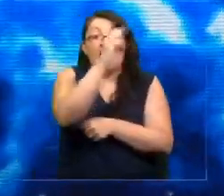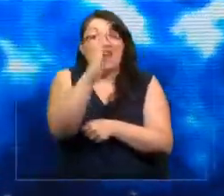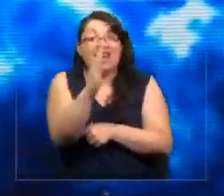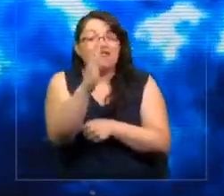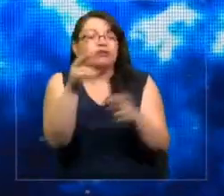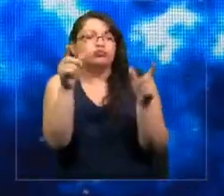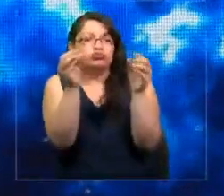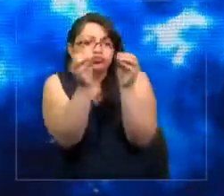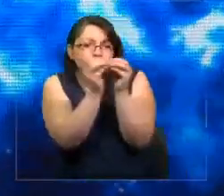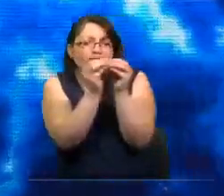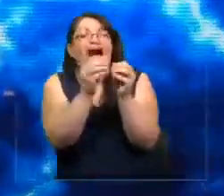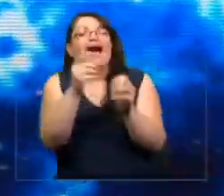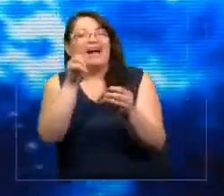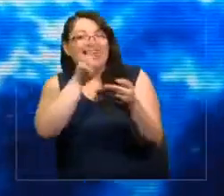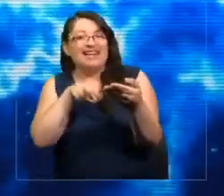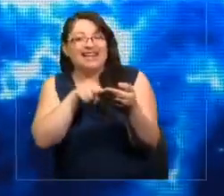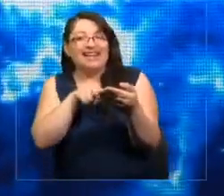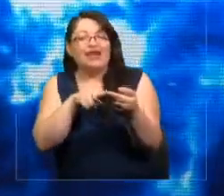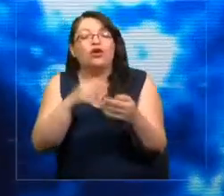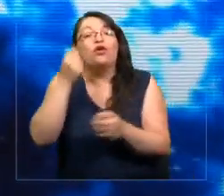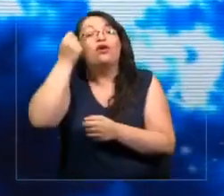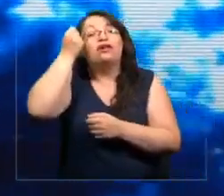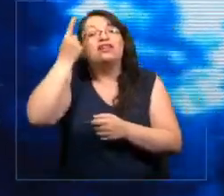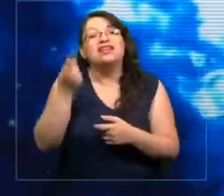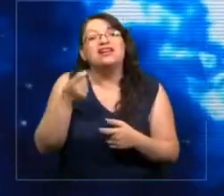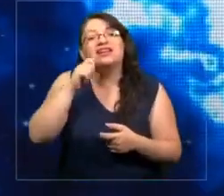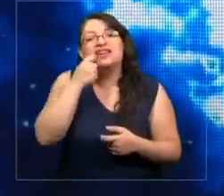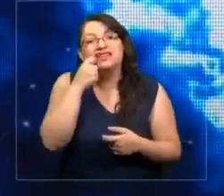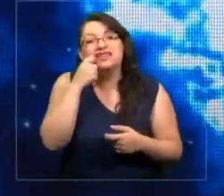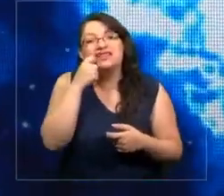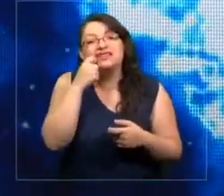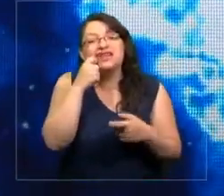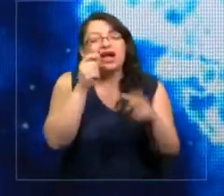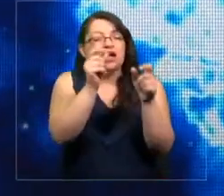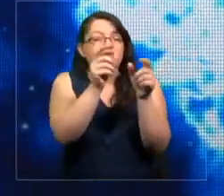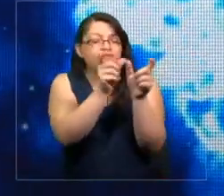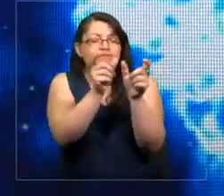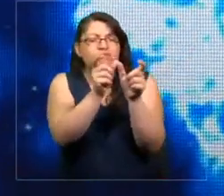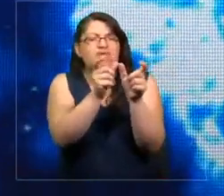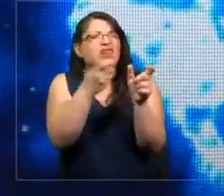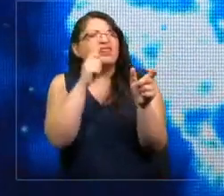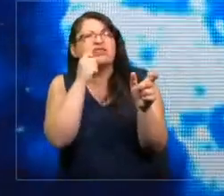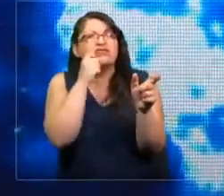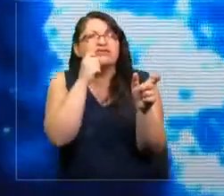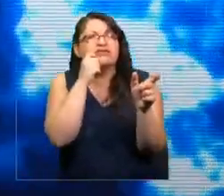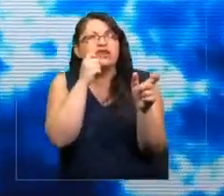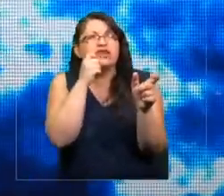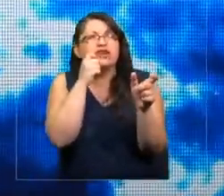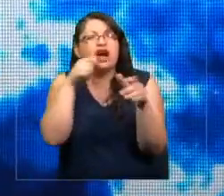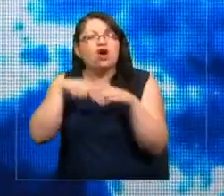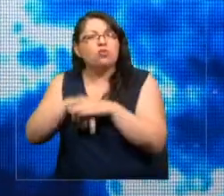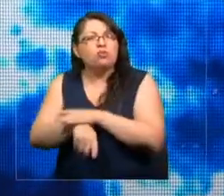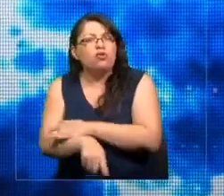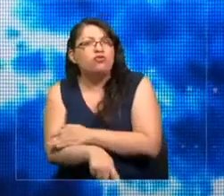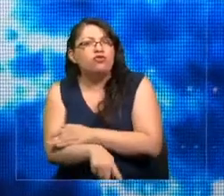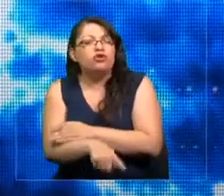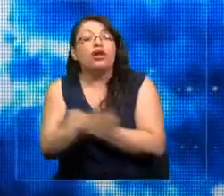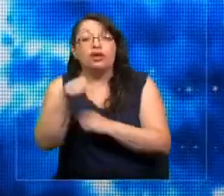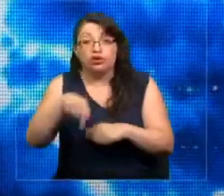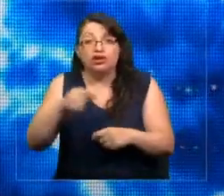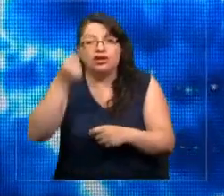poder leer. Comprender es ser capaz de leer entre líneas. Y eso hoy día es tan, tan importante.